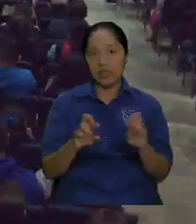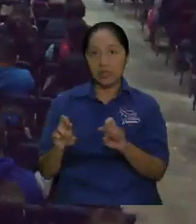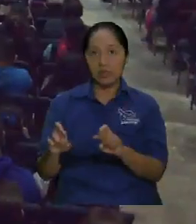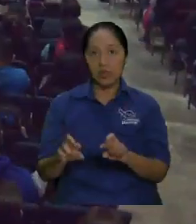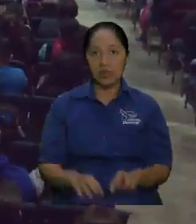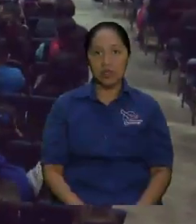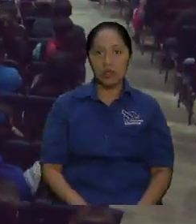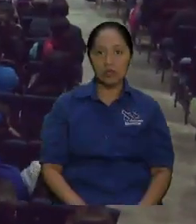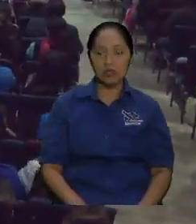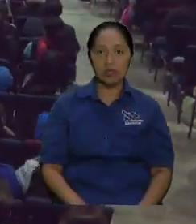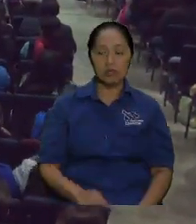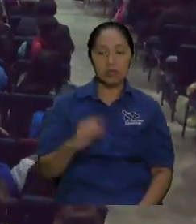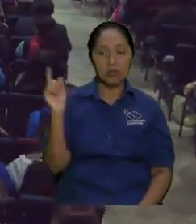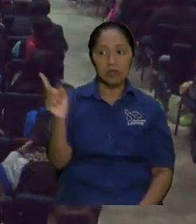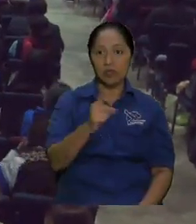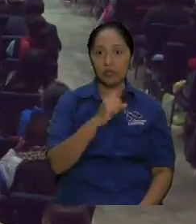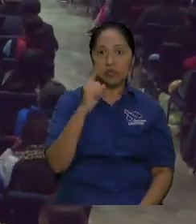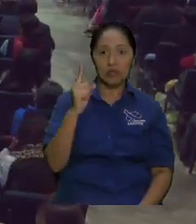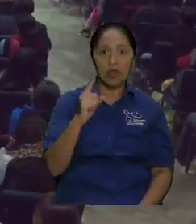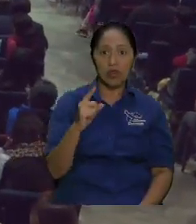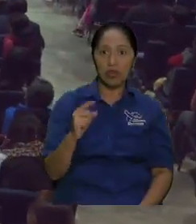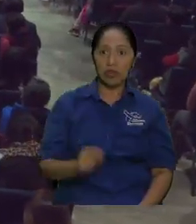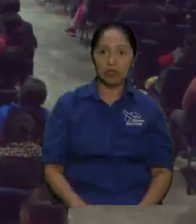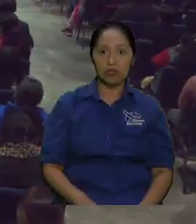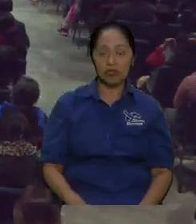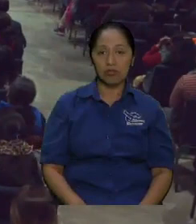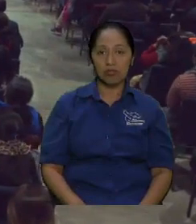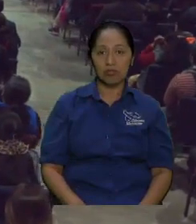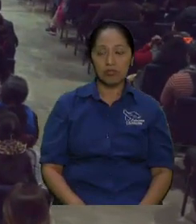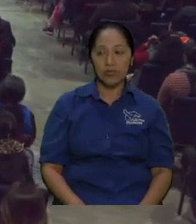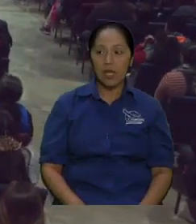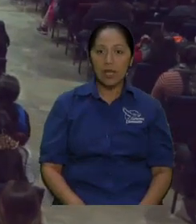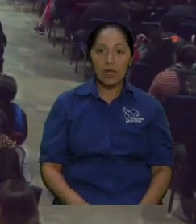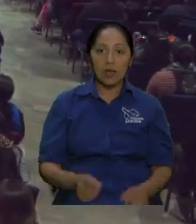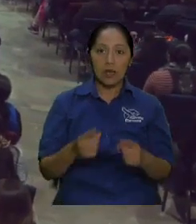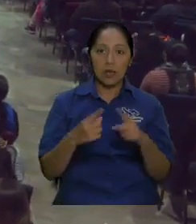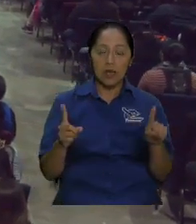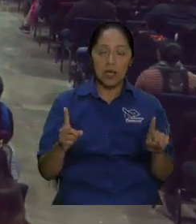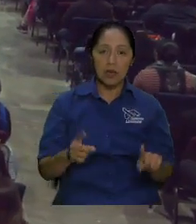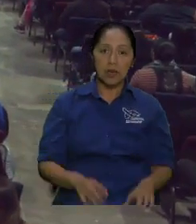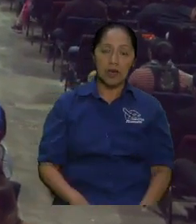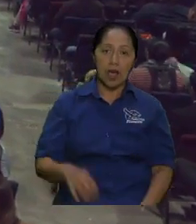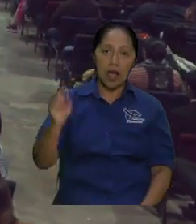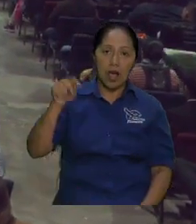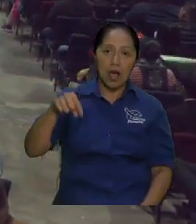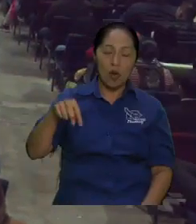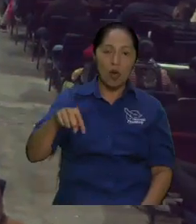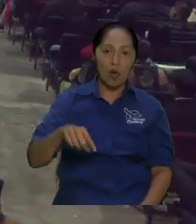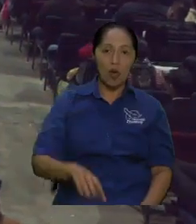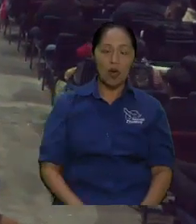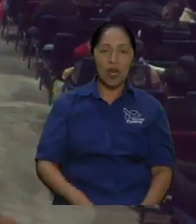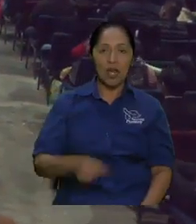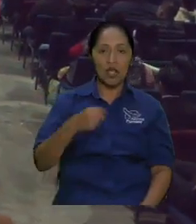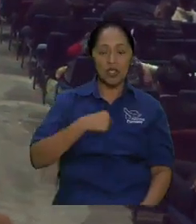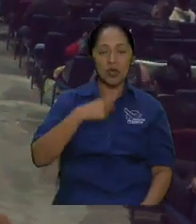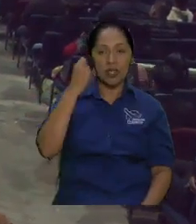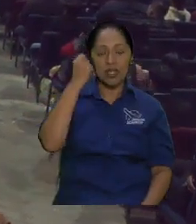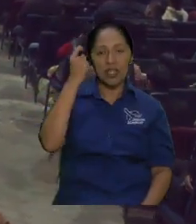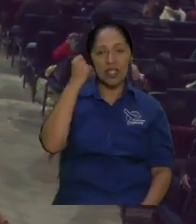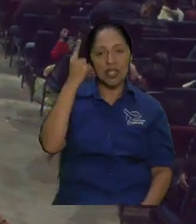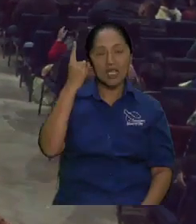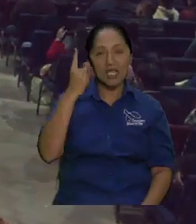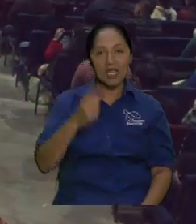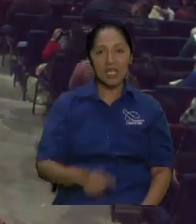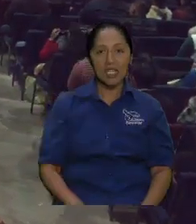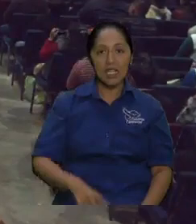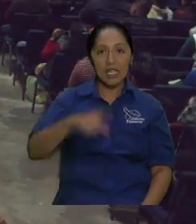hasta que asimilé que mi trabajo era otro era otro como a David le costó asimilar que su